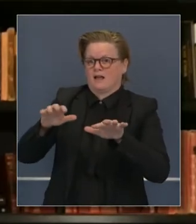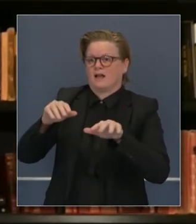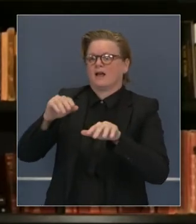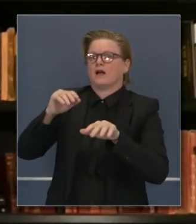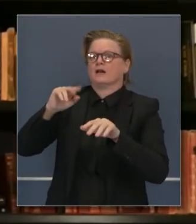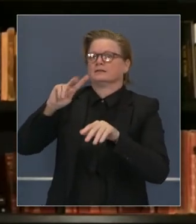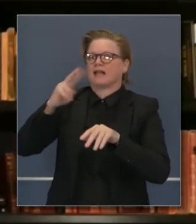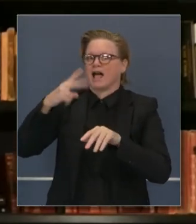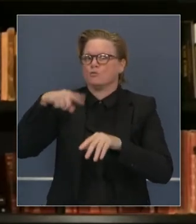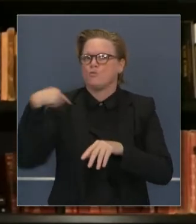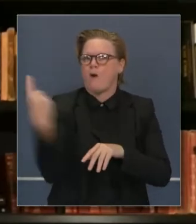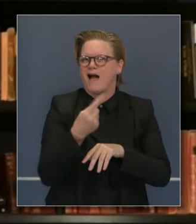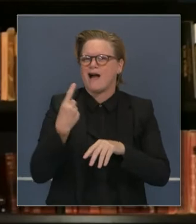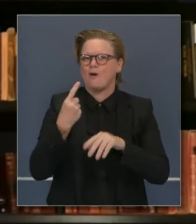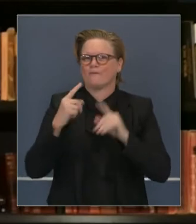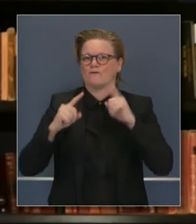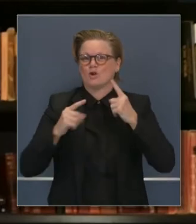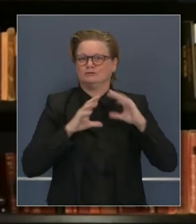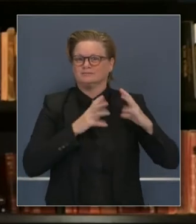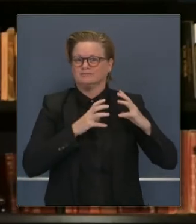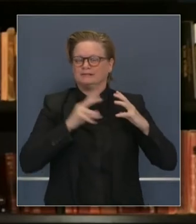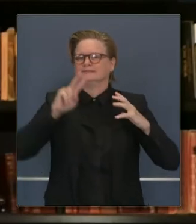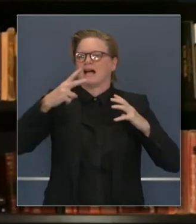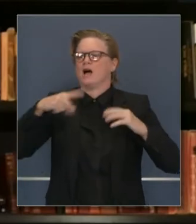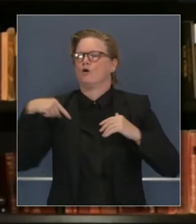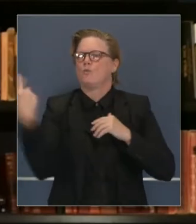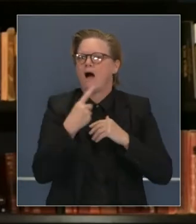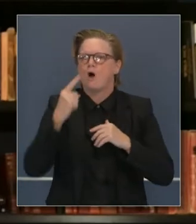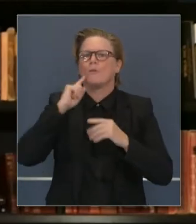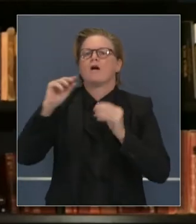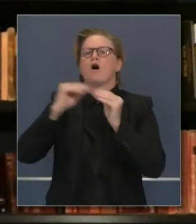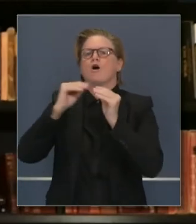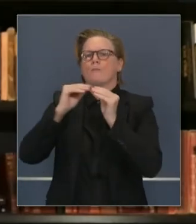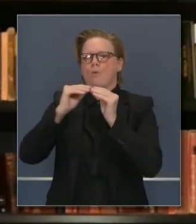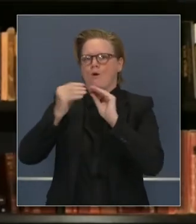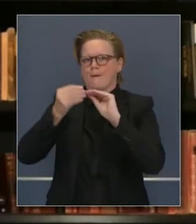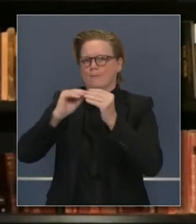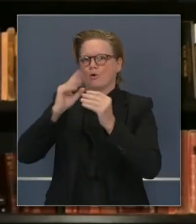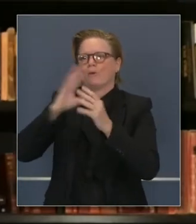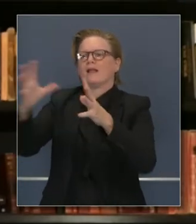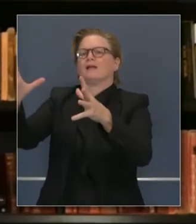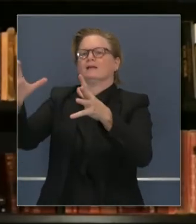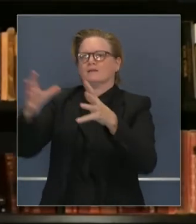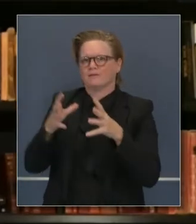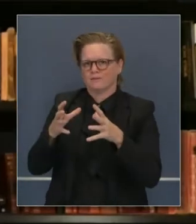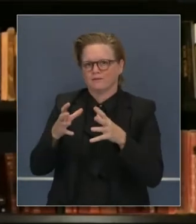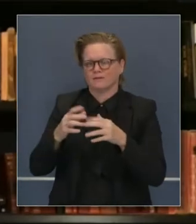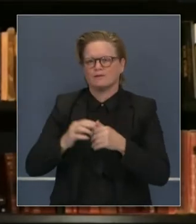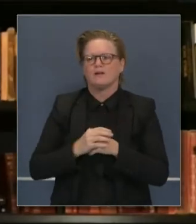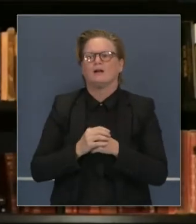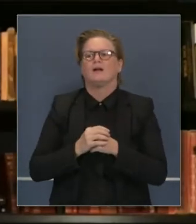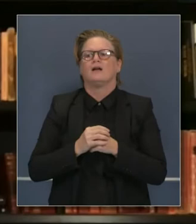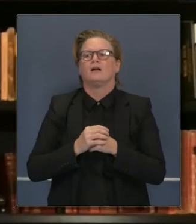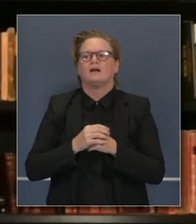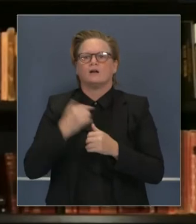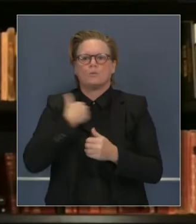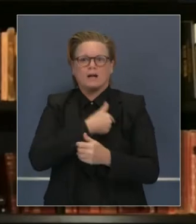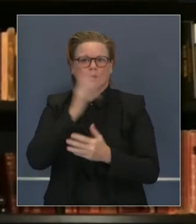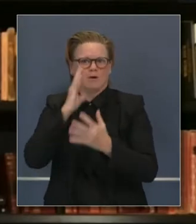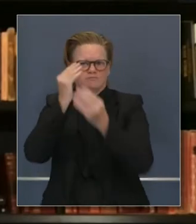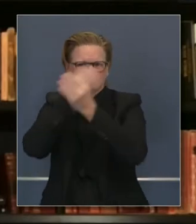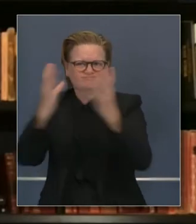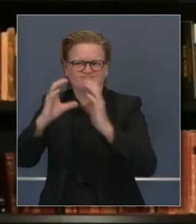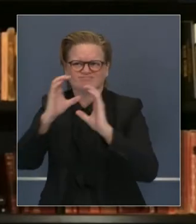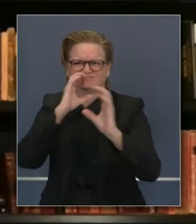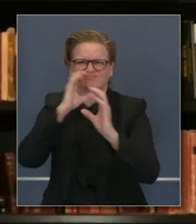La única información que hemos recibido hasta ahorita es que esa primera tanda de 327 mil tendremos esa cifra. Cuando la recibamos,